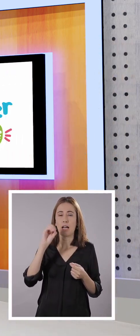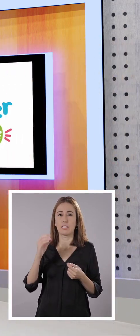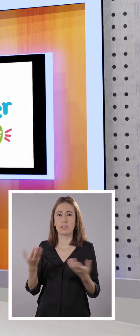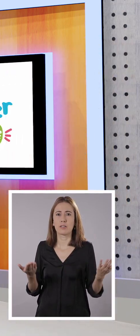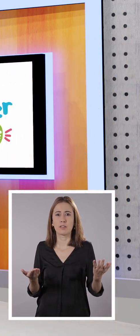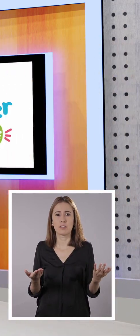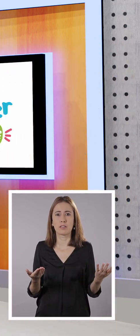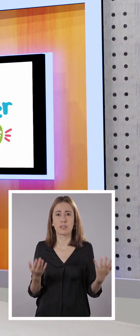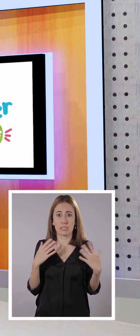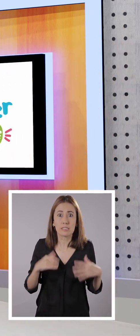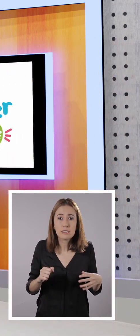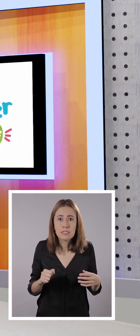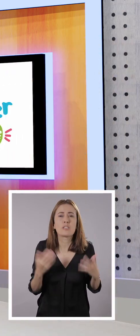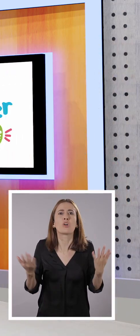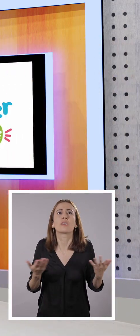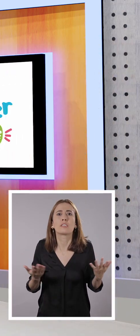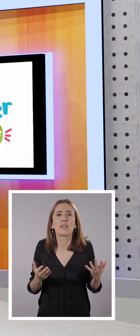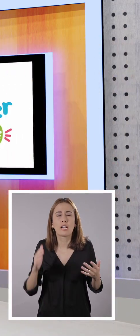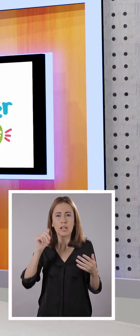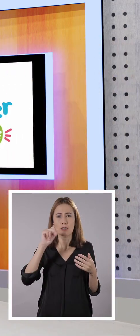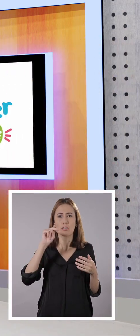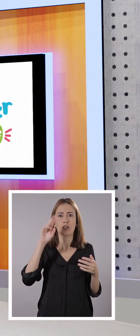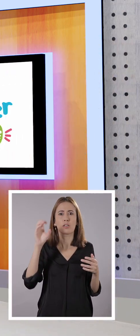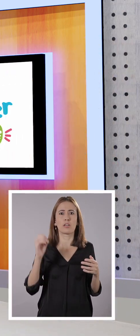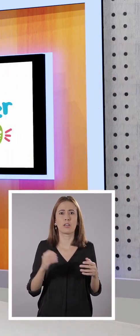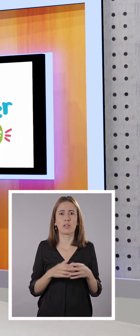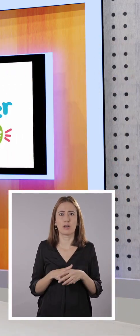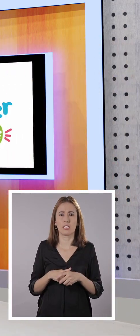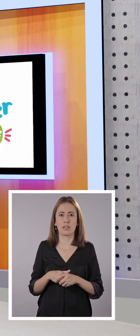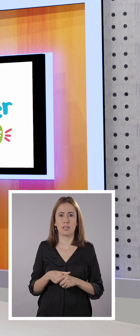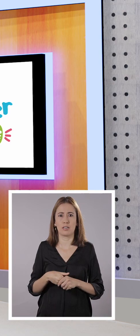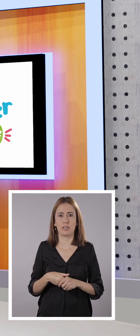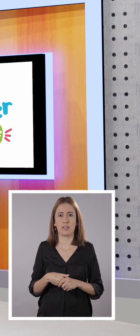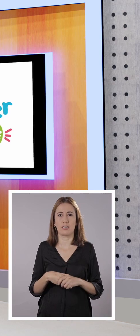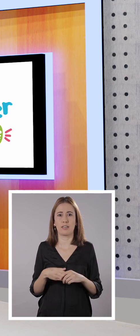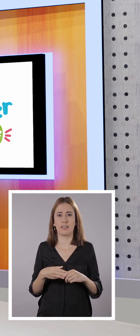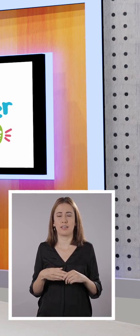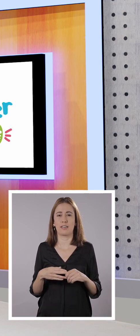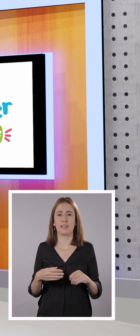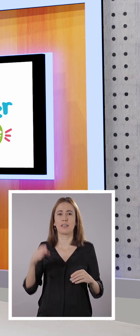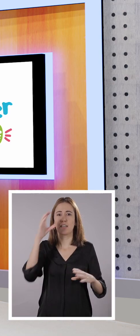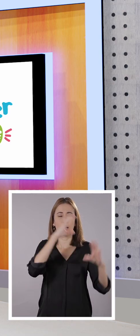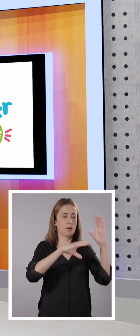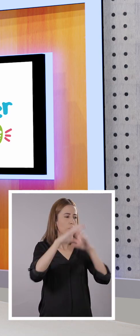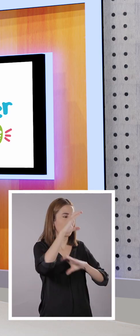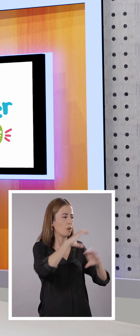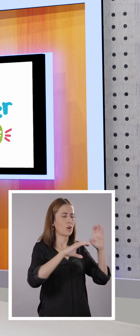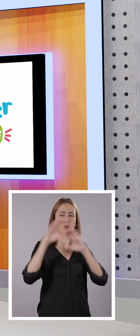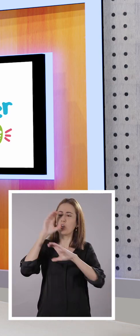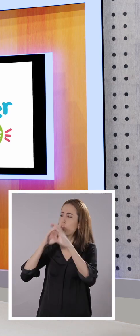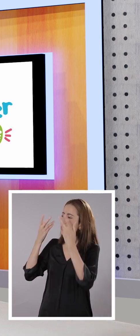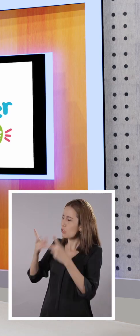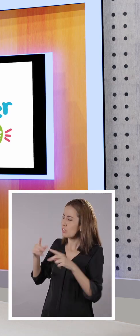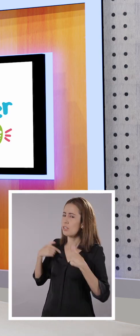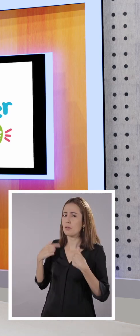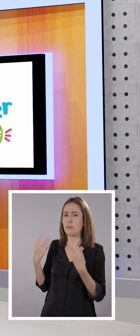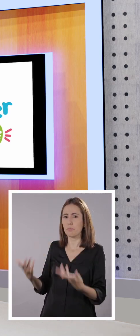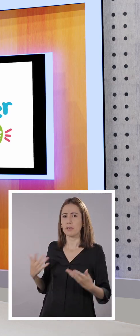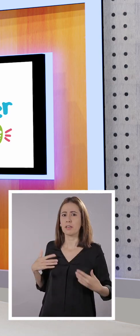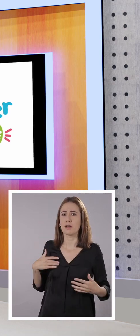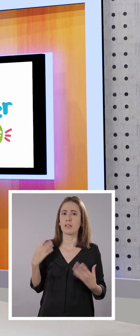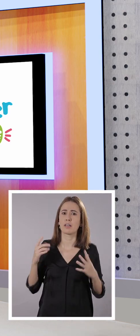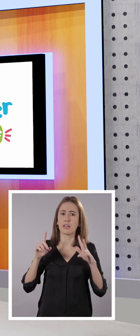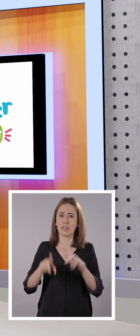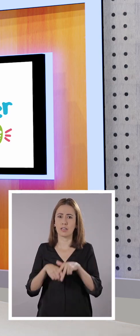Anto, Anto. ¿Qué? ¿La vieron? ¿Por dónde se fue? ¿Por dónde? el profe... Te estaba buscando. Yo también la estaba buscando.